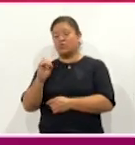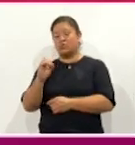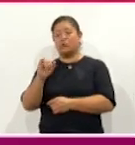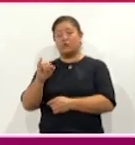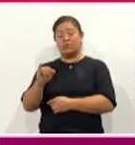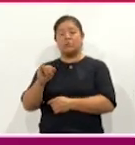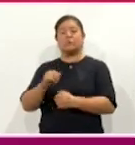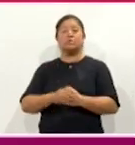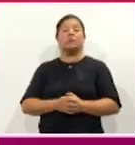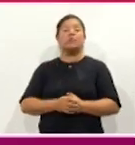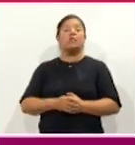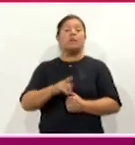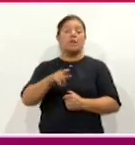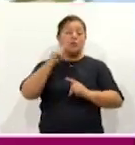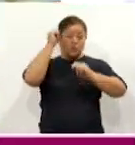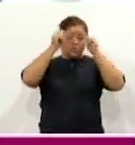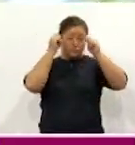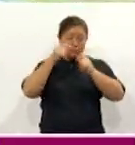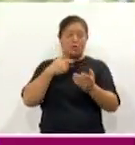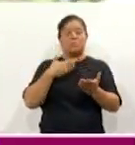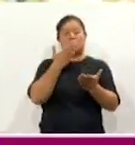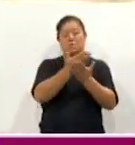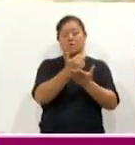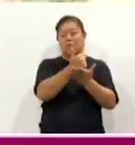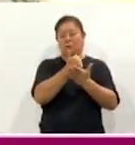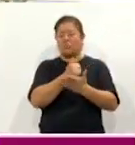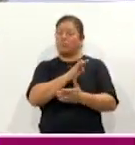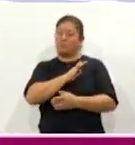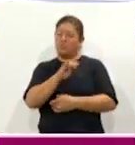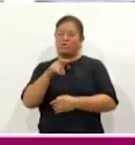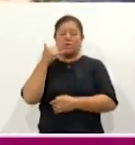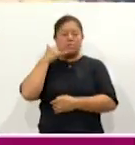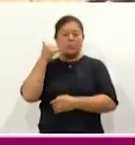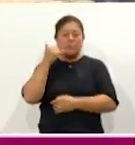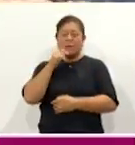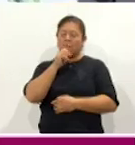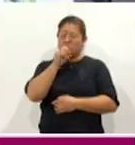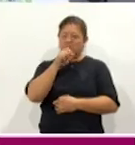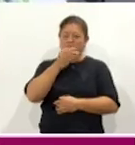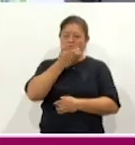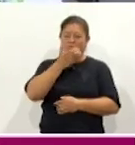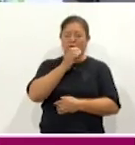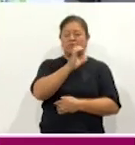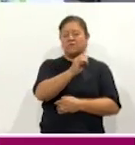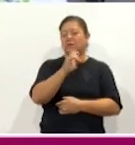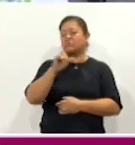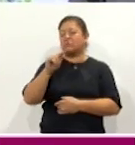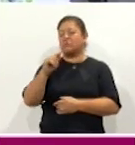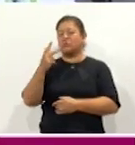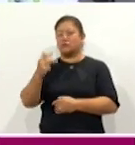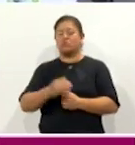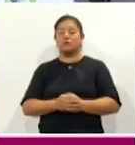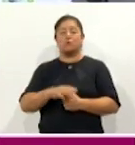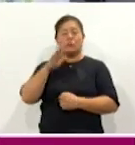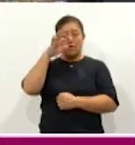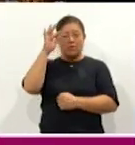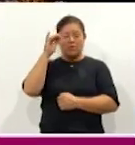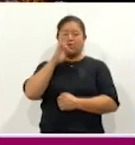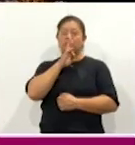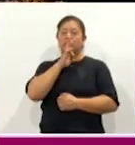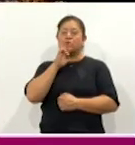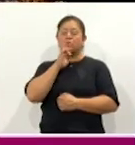las y los turistas pueden solicitar el auxilio además del tradicional número 078. Para Corazis Noticias, Edith López.